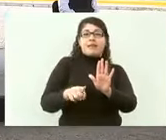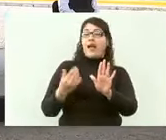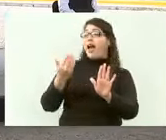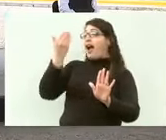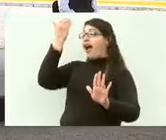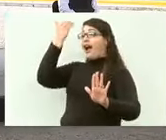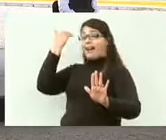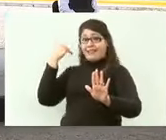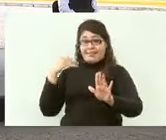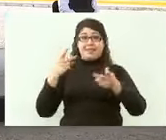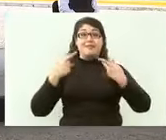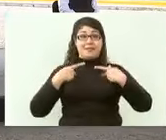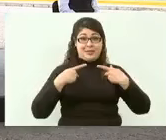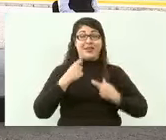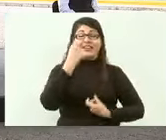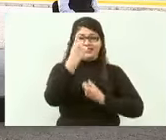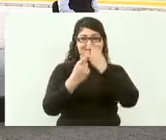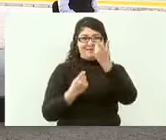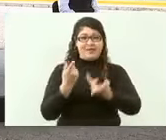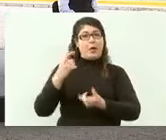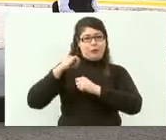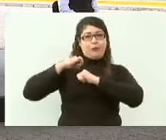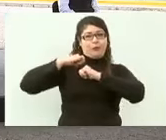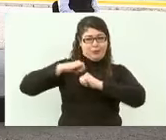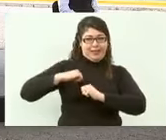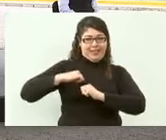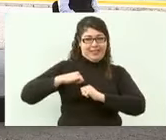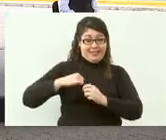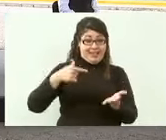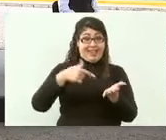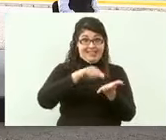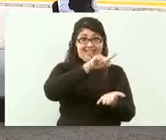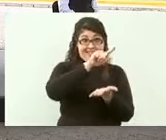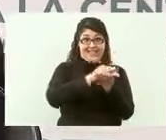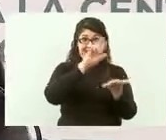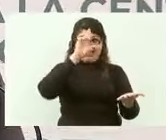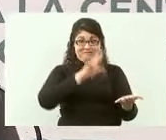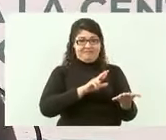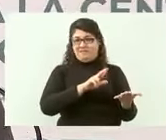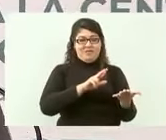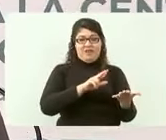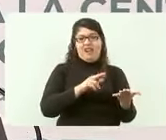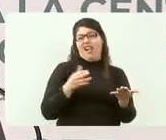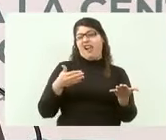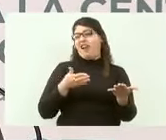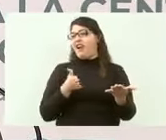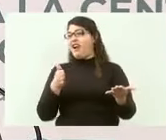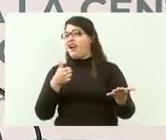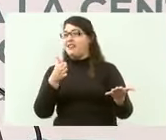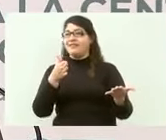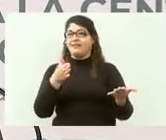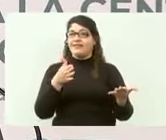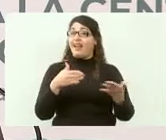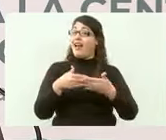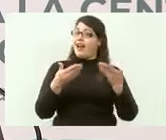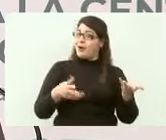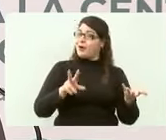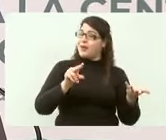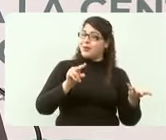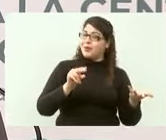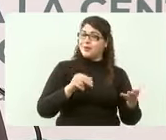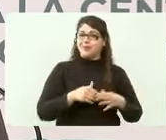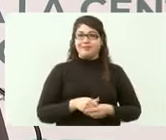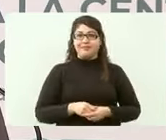Chueco más bien de Cohecho sin violar la ley vamos a procurar